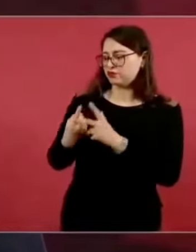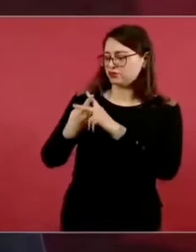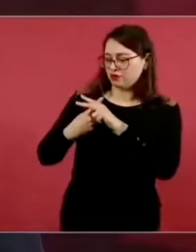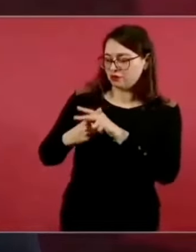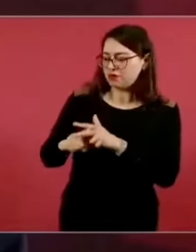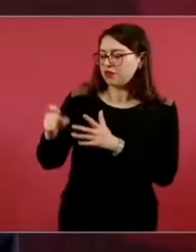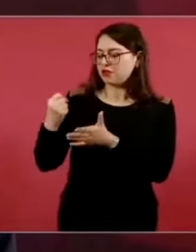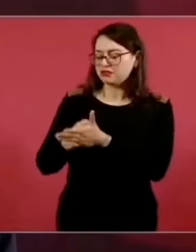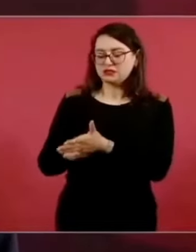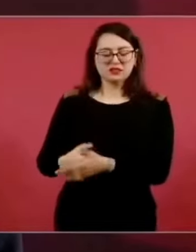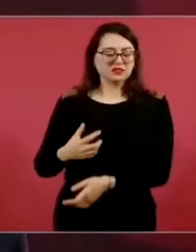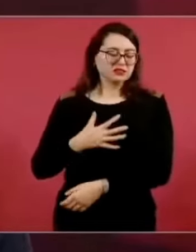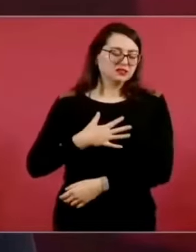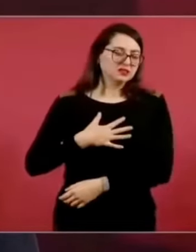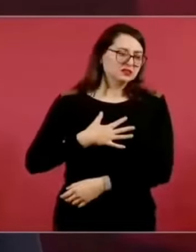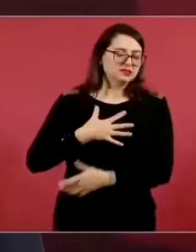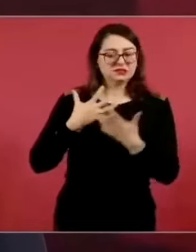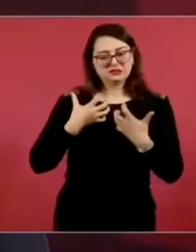de este movimiento, me duele mucho.